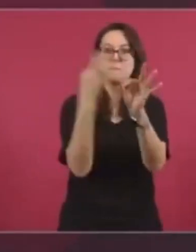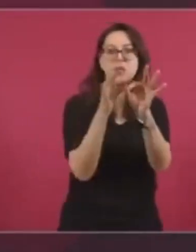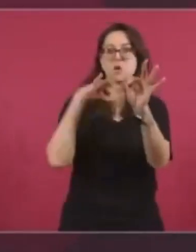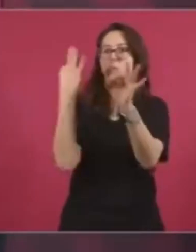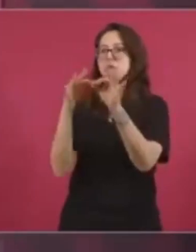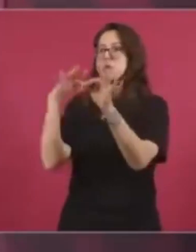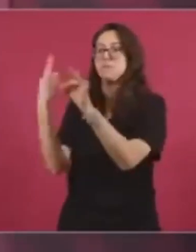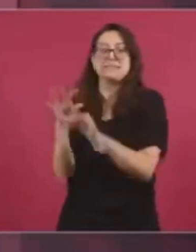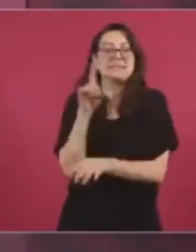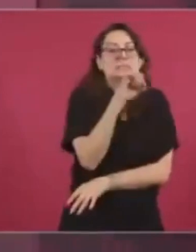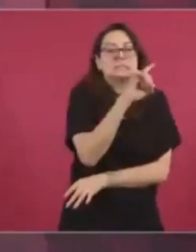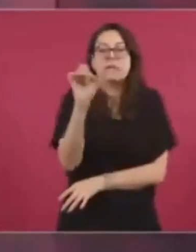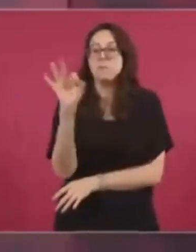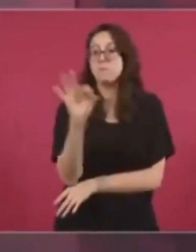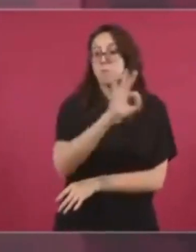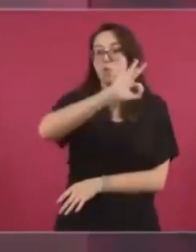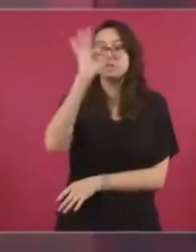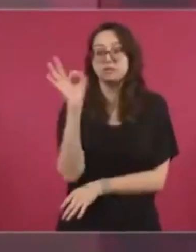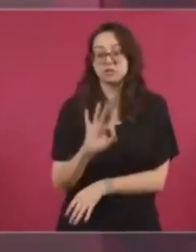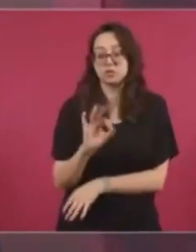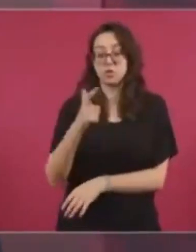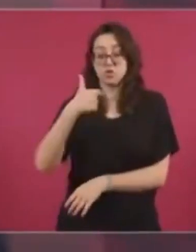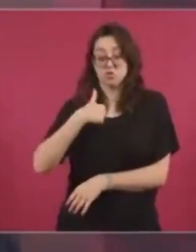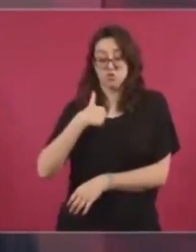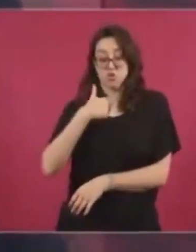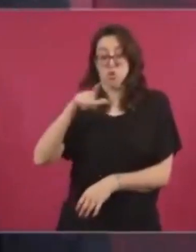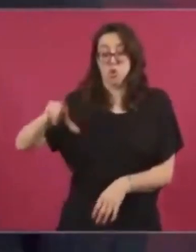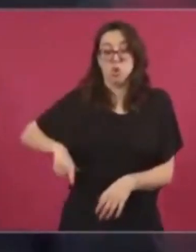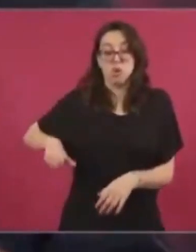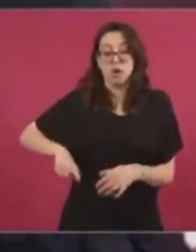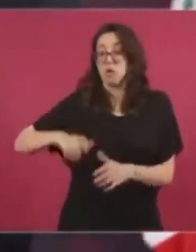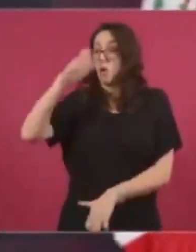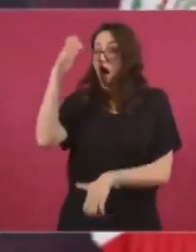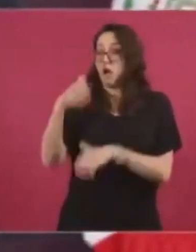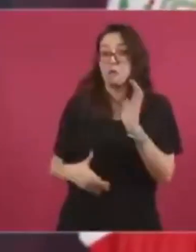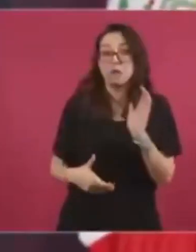no dejar nada en proceso, nada pendiente.